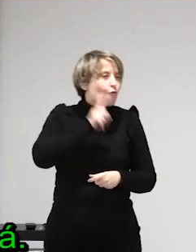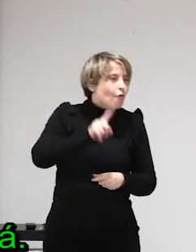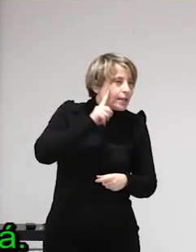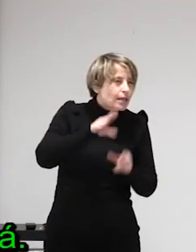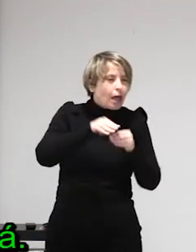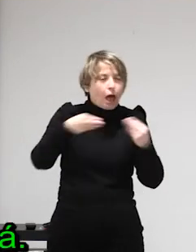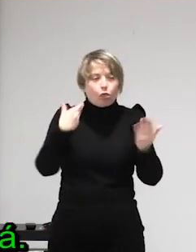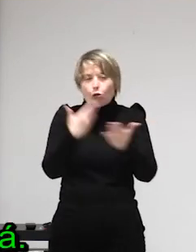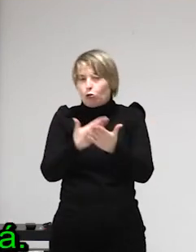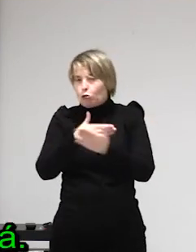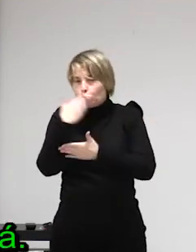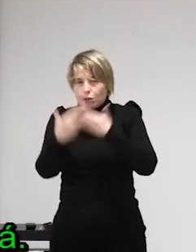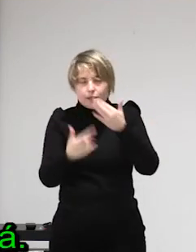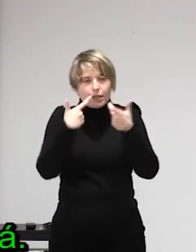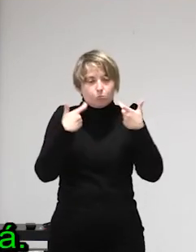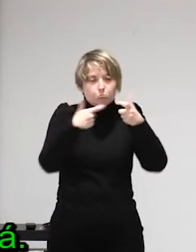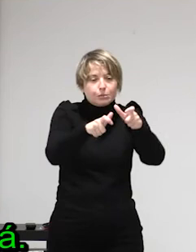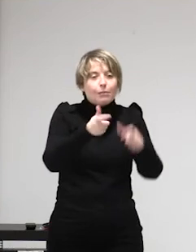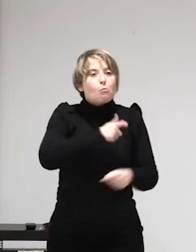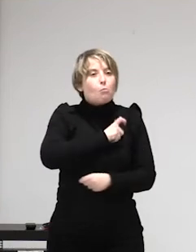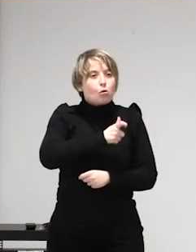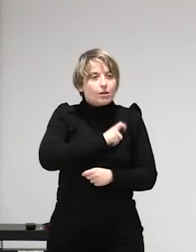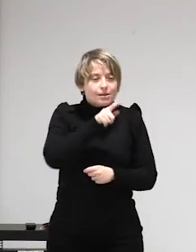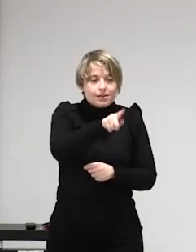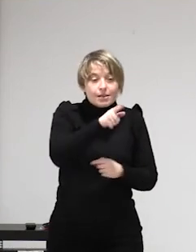que pudiera haber más pues quizás